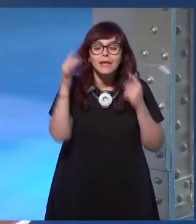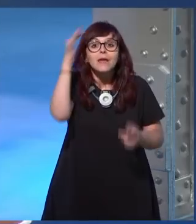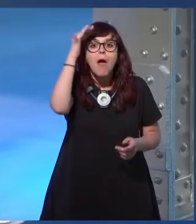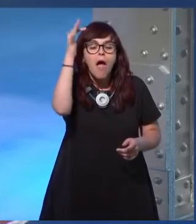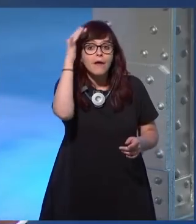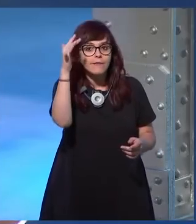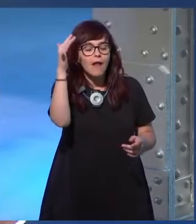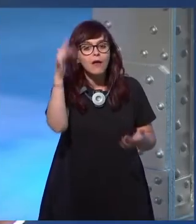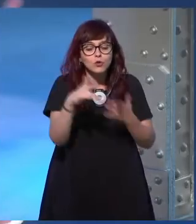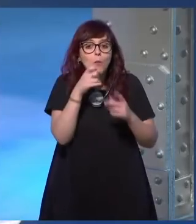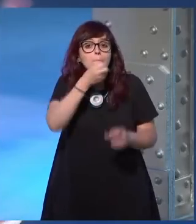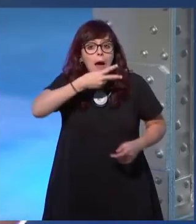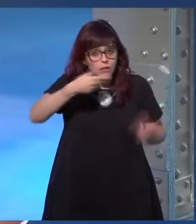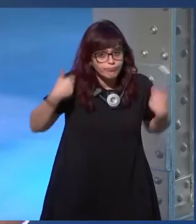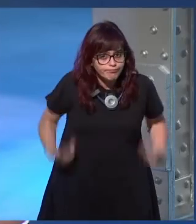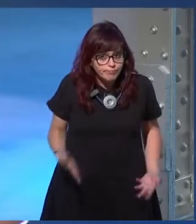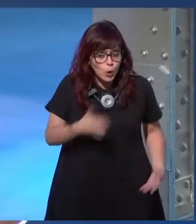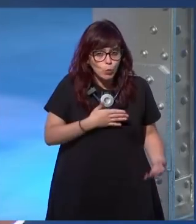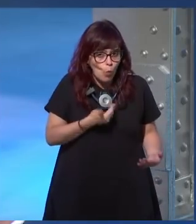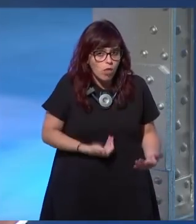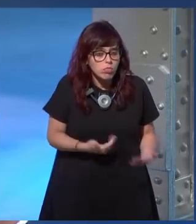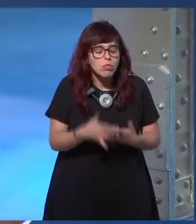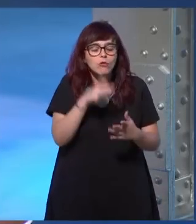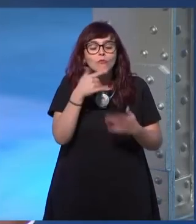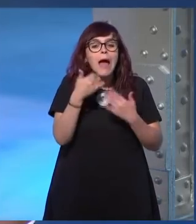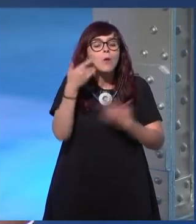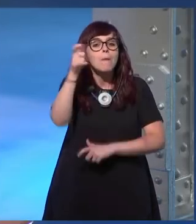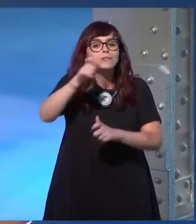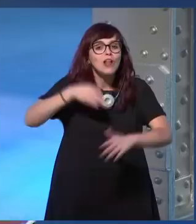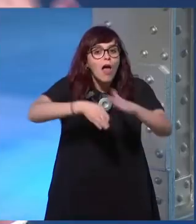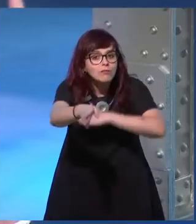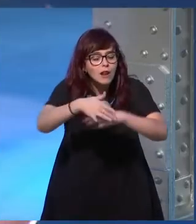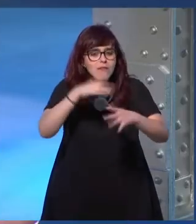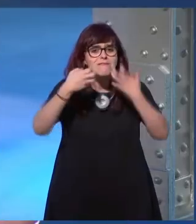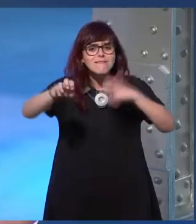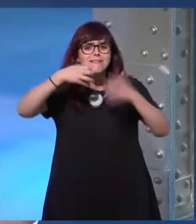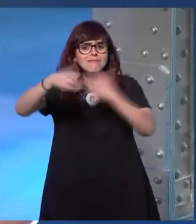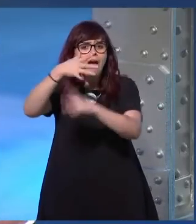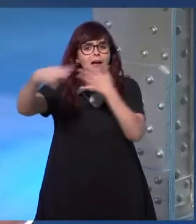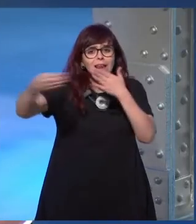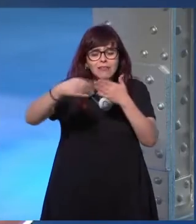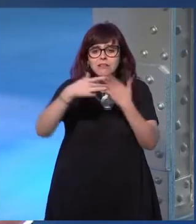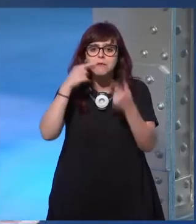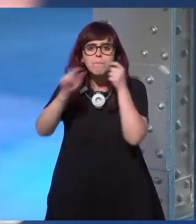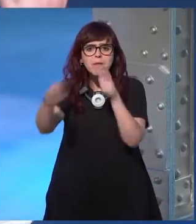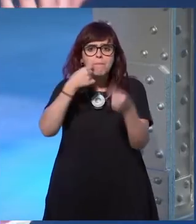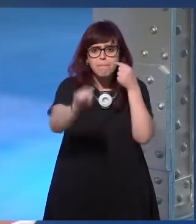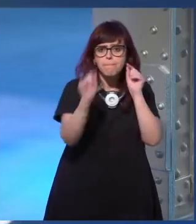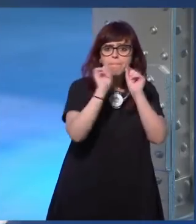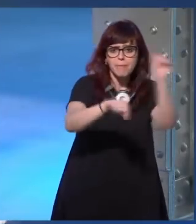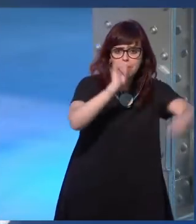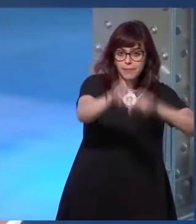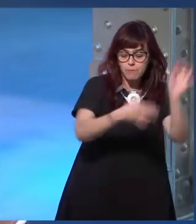imaginad que yo tengo un bar y que alguien entra y empieza a gritarle a los clientes y a escupirles bueno